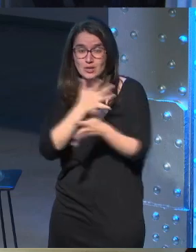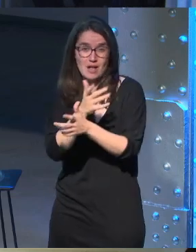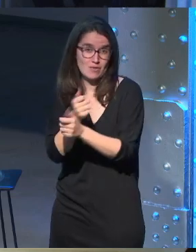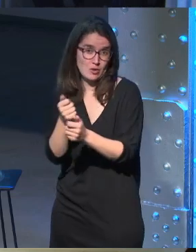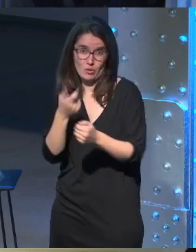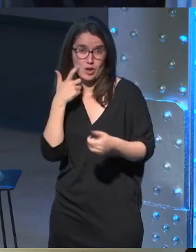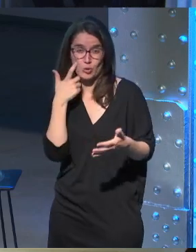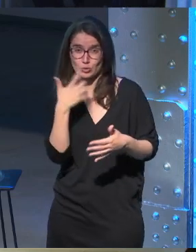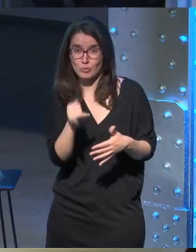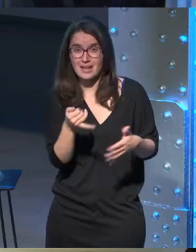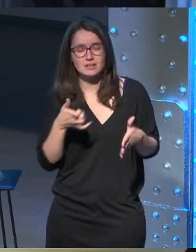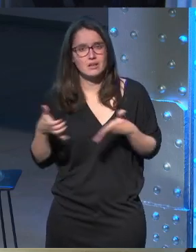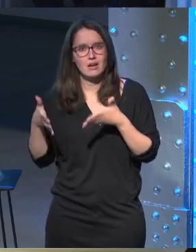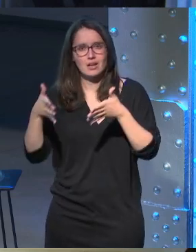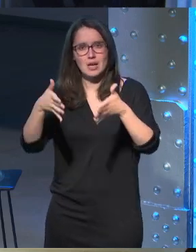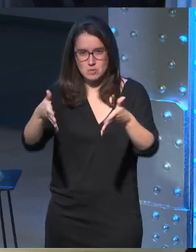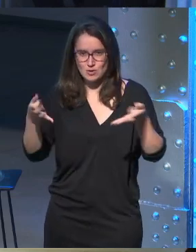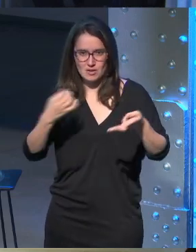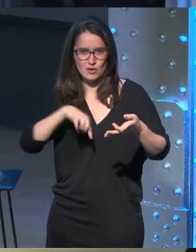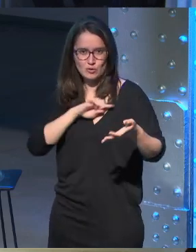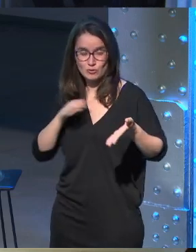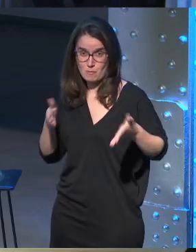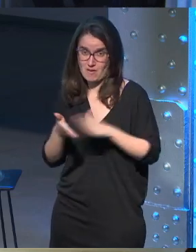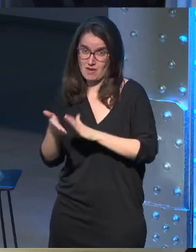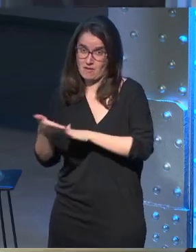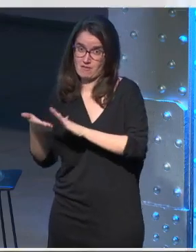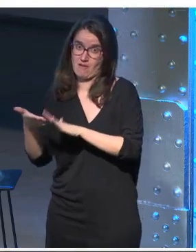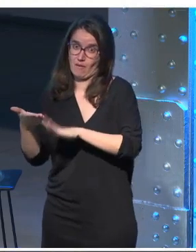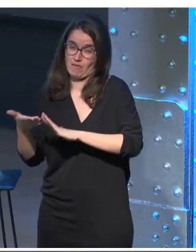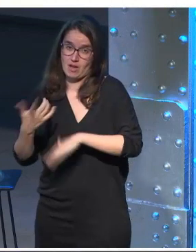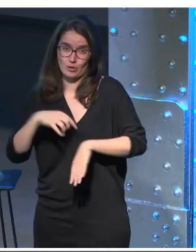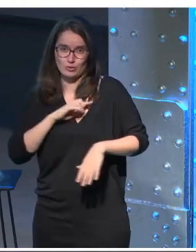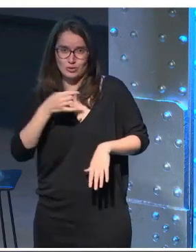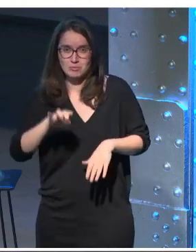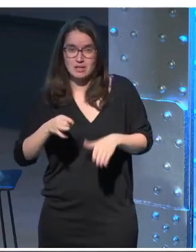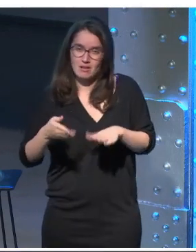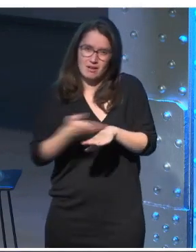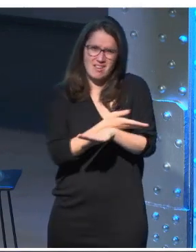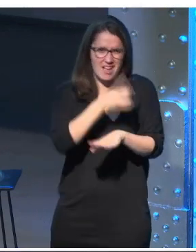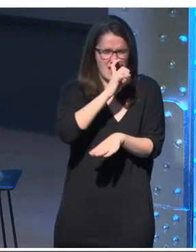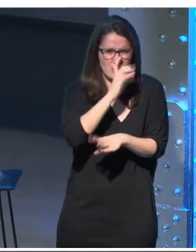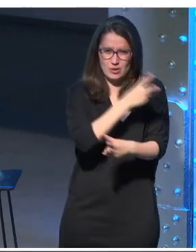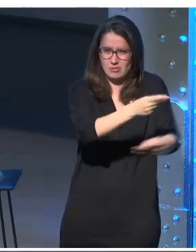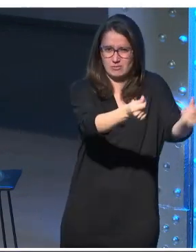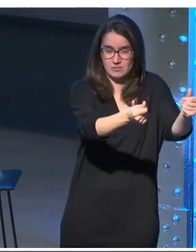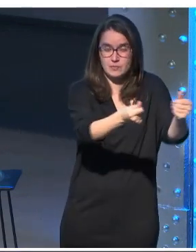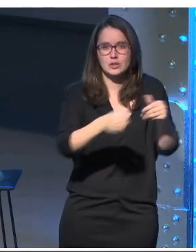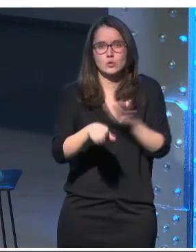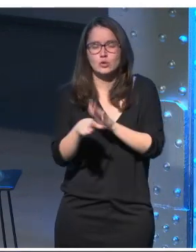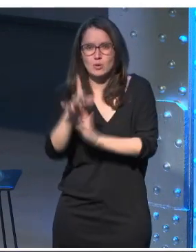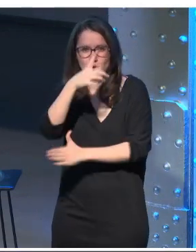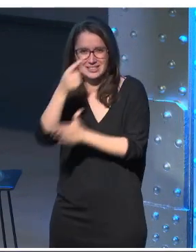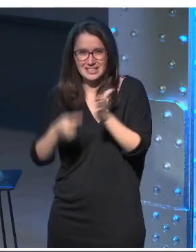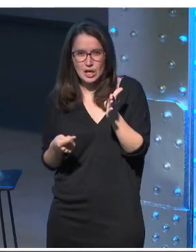acostumbrado pues este es el camino más bien al cual nos encaminamos al cual nos encaminamos y no tanto el anterior seguimos